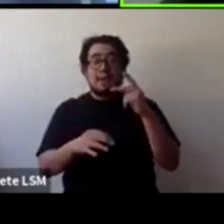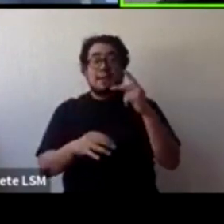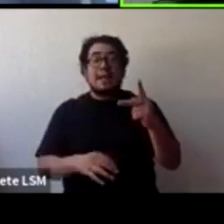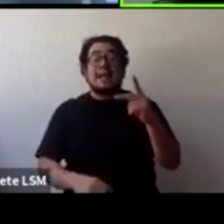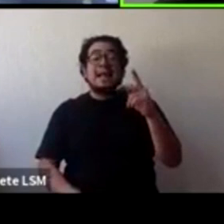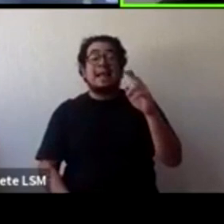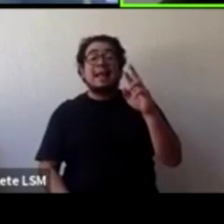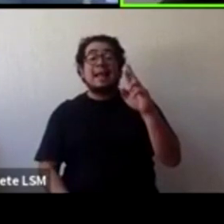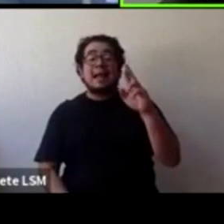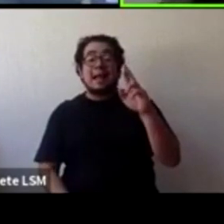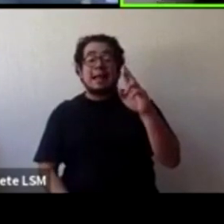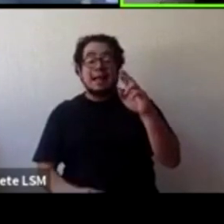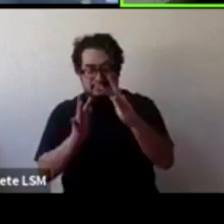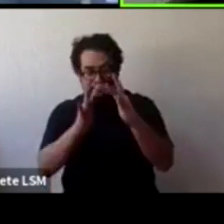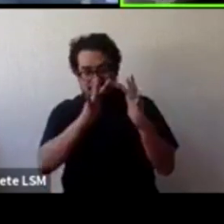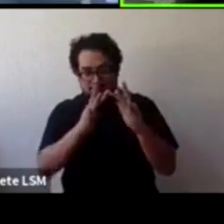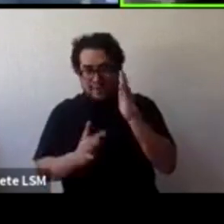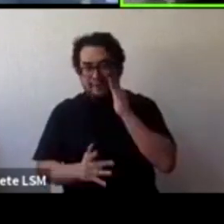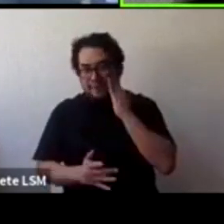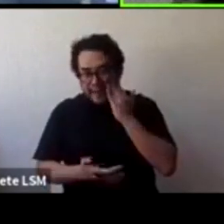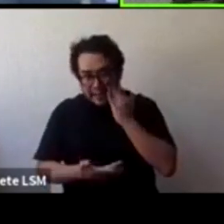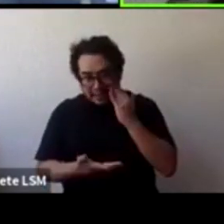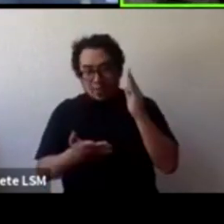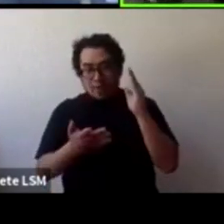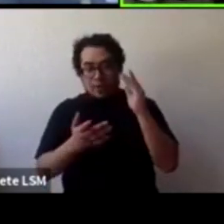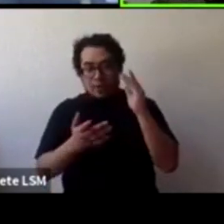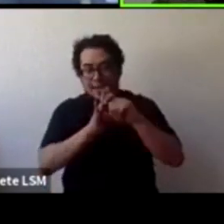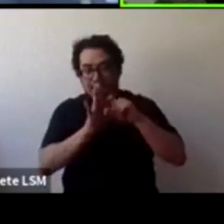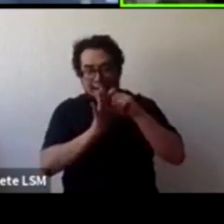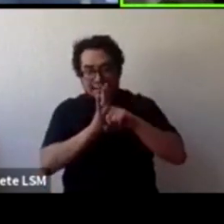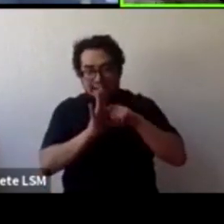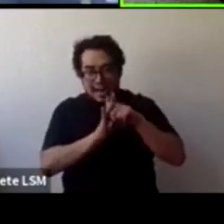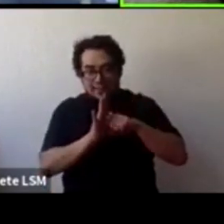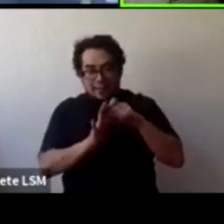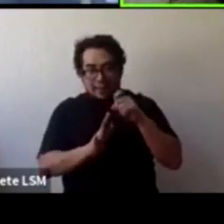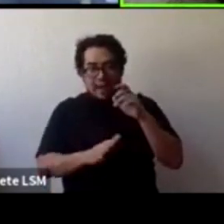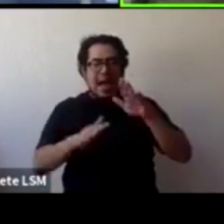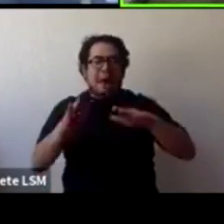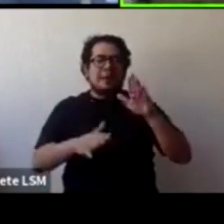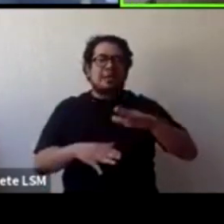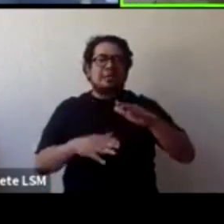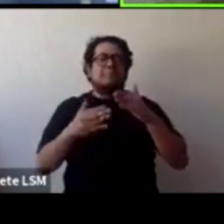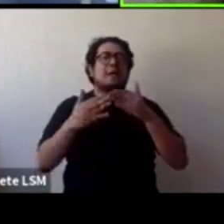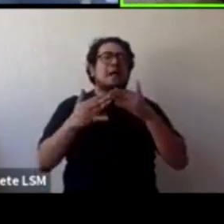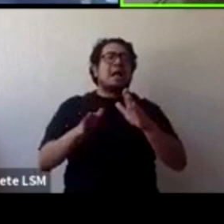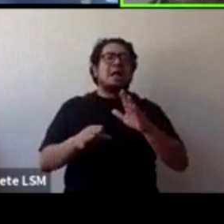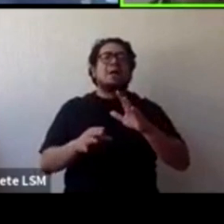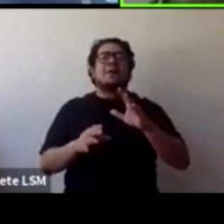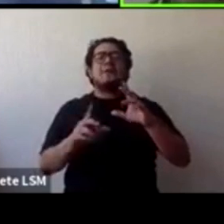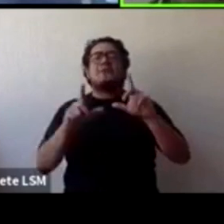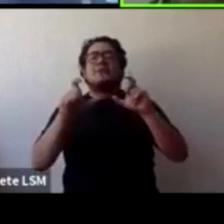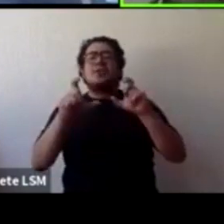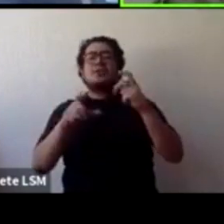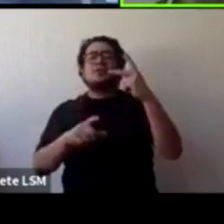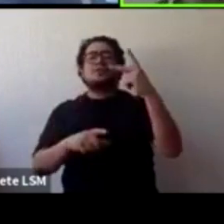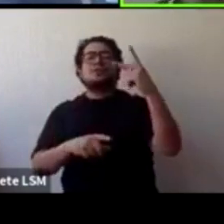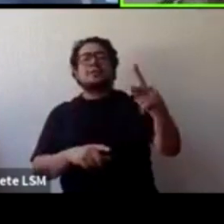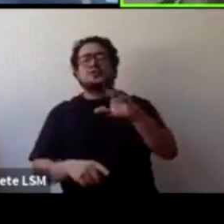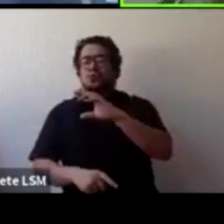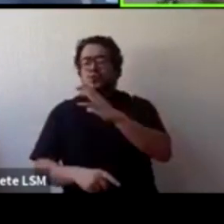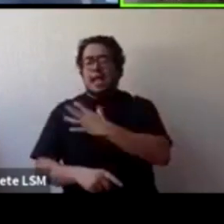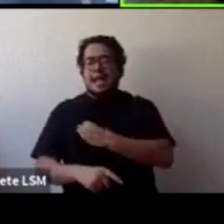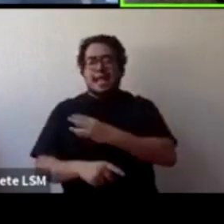los cuerpos de sus hijos y muchas veces pues son perfiles abiertos muchas veces exponen directamente